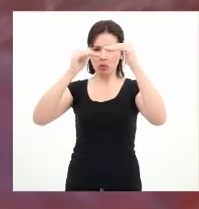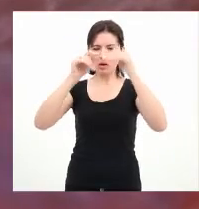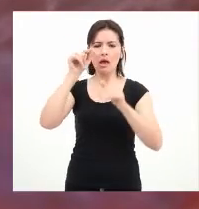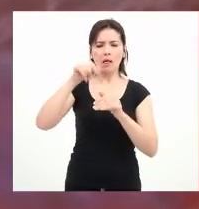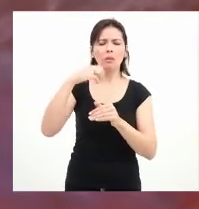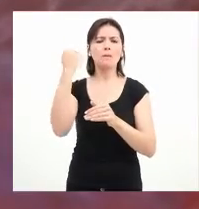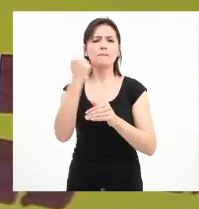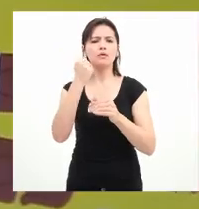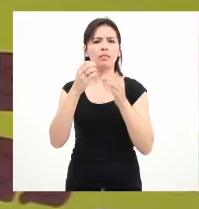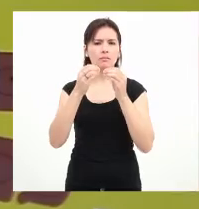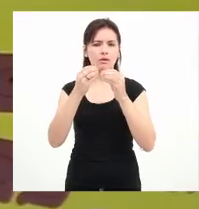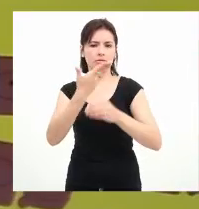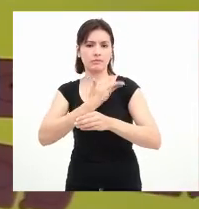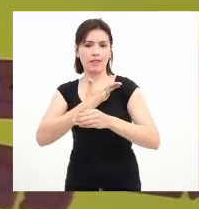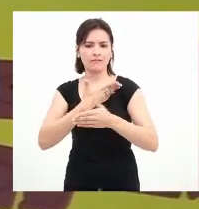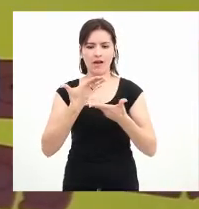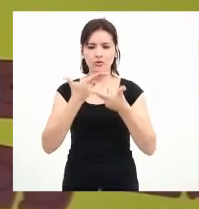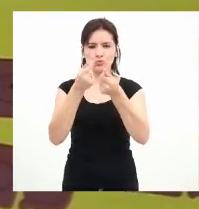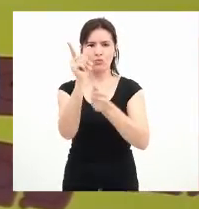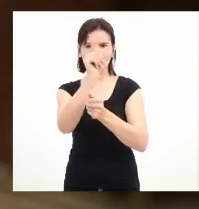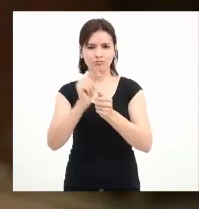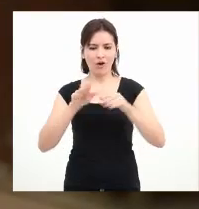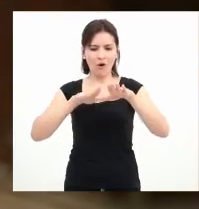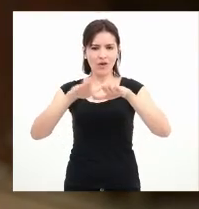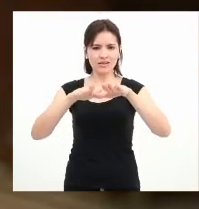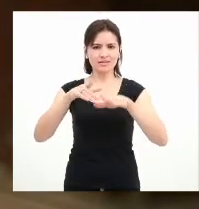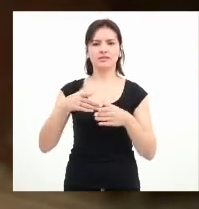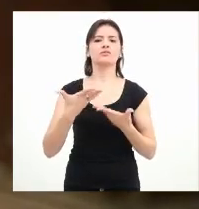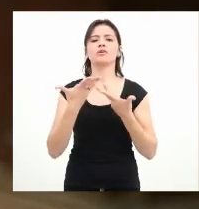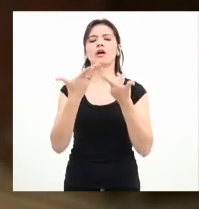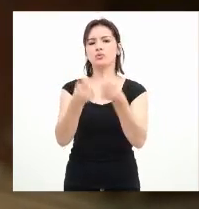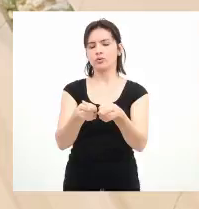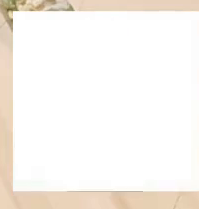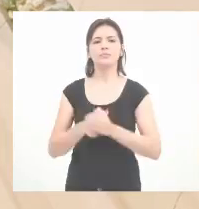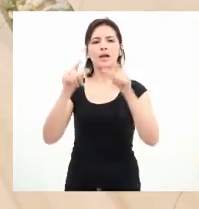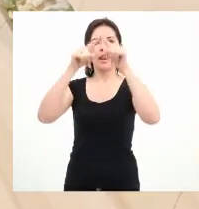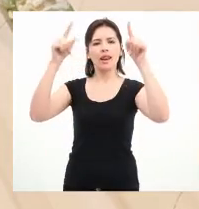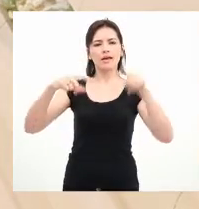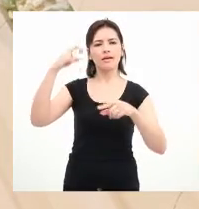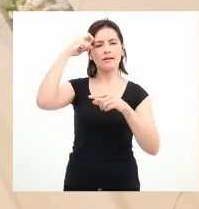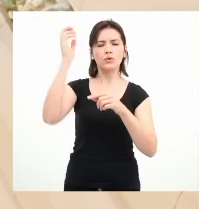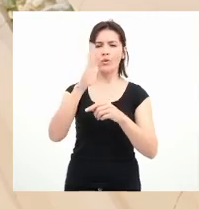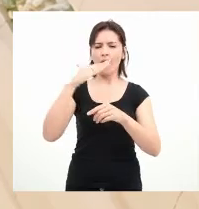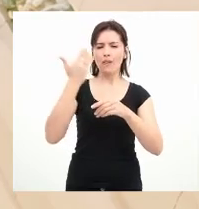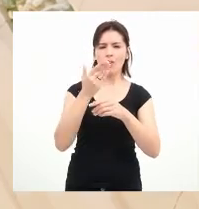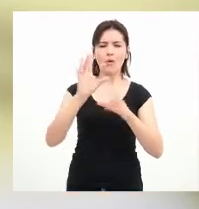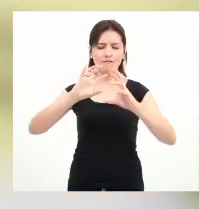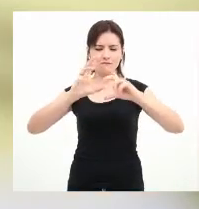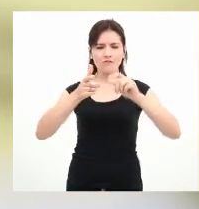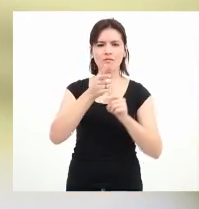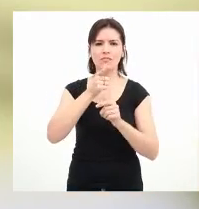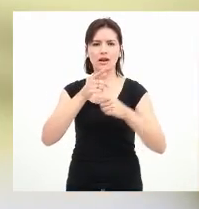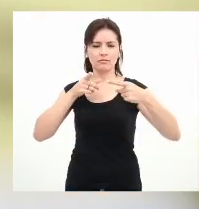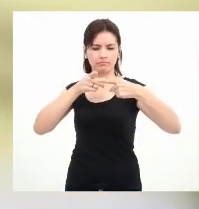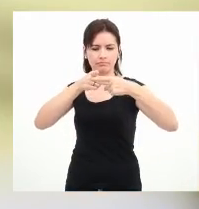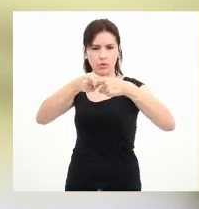construir su palacio legislativo, situación fuertemente vinculada al papel clave que le tocó jugar a nuestra provincia en la organización institucional